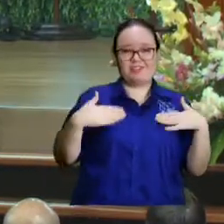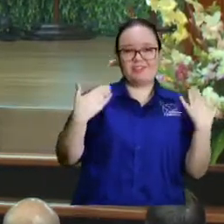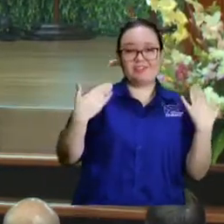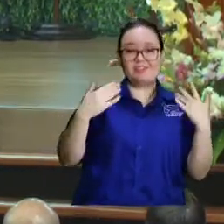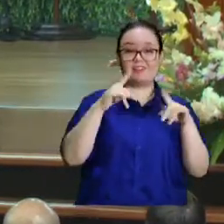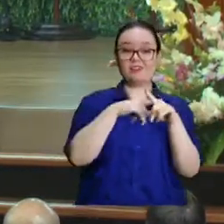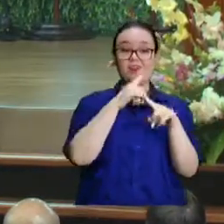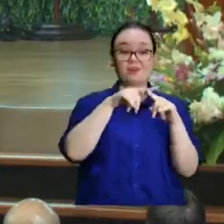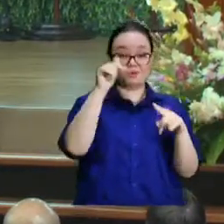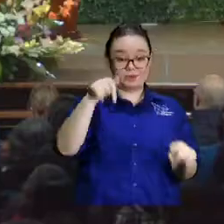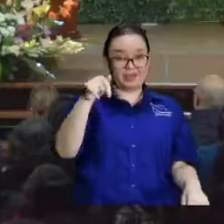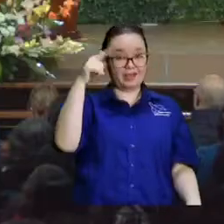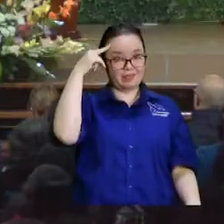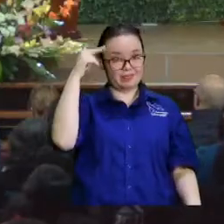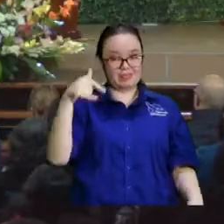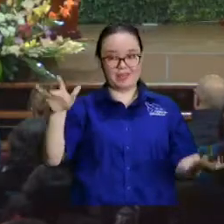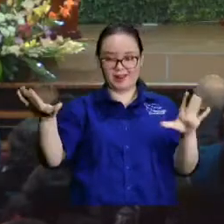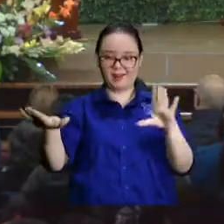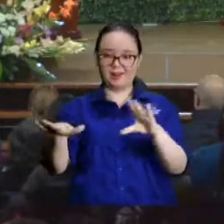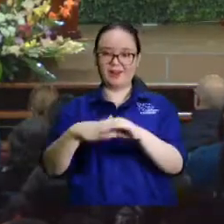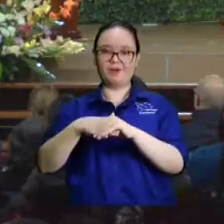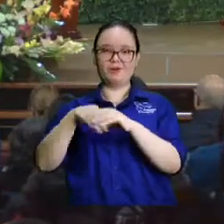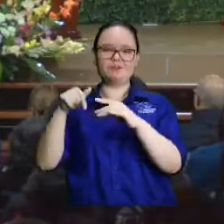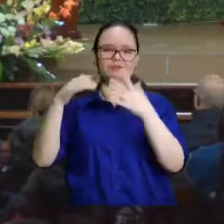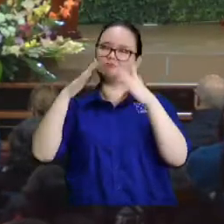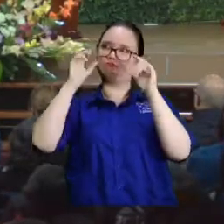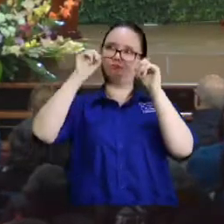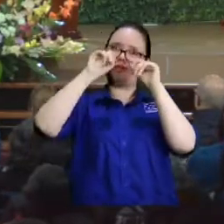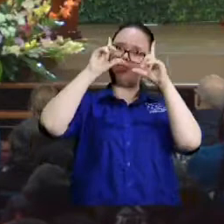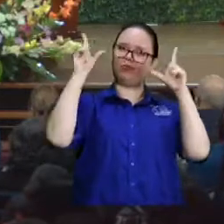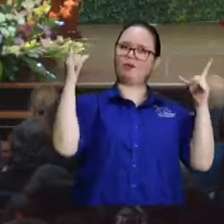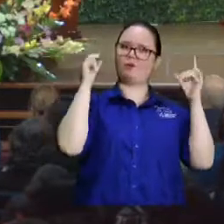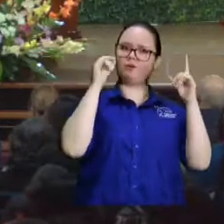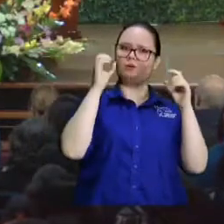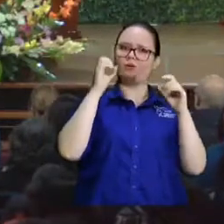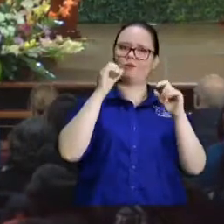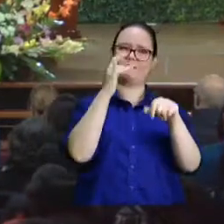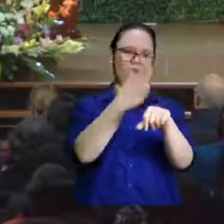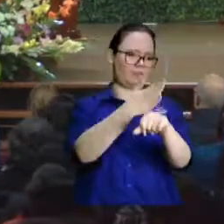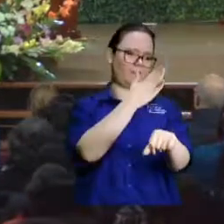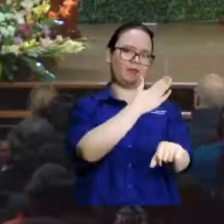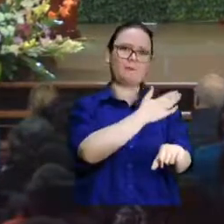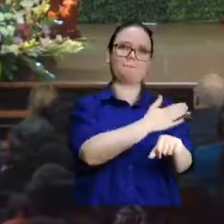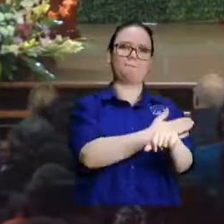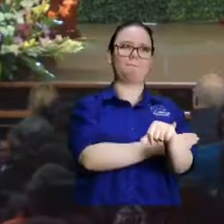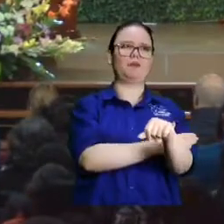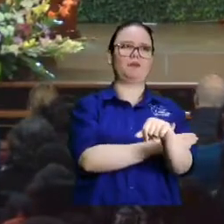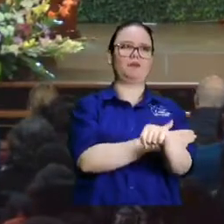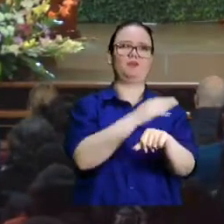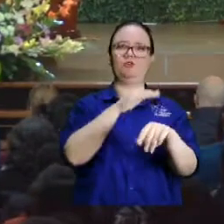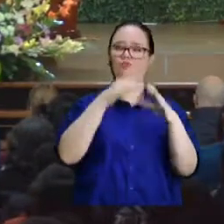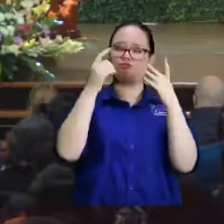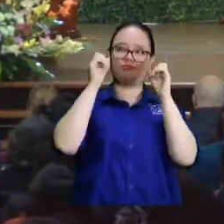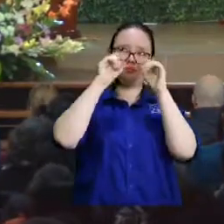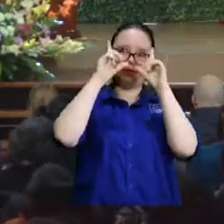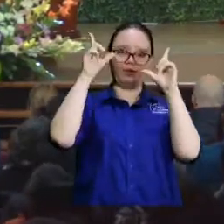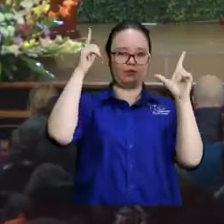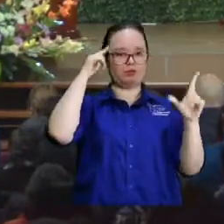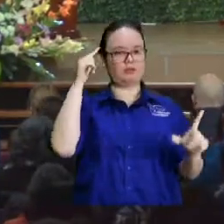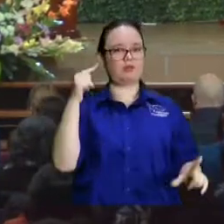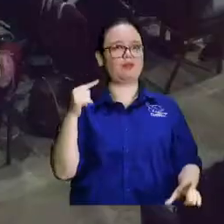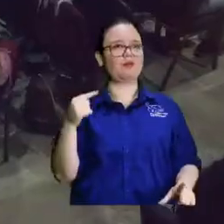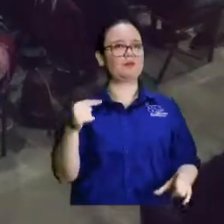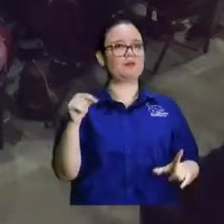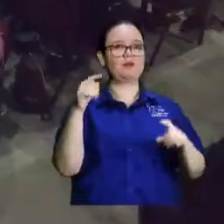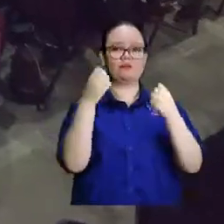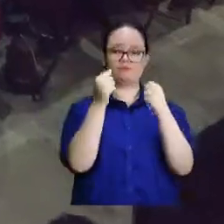cuando llegó el mero día, sí, sí, se levantaron temprano, aunque fueran, aunque no se acostumbraran a levantar temprano, ese día se levantaron temprano,